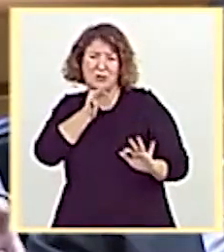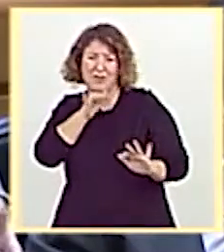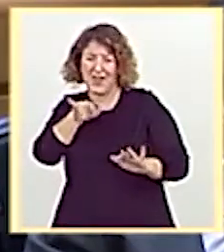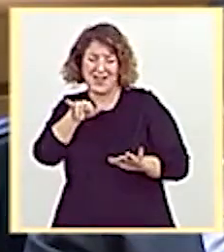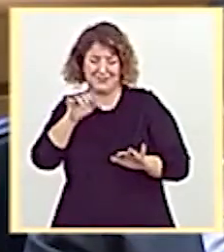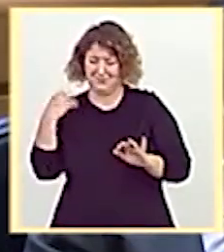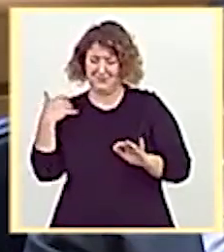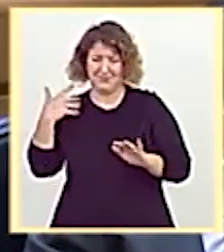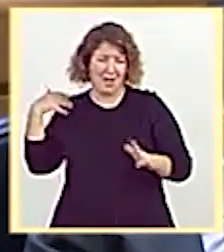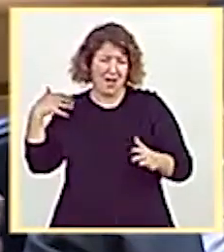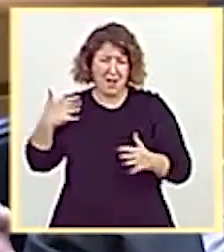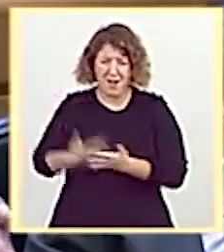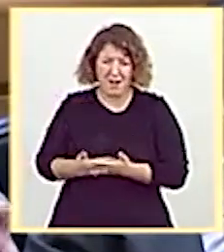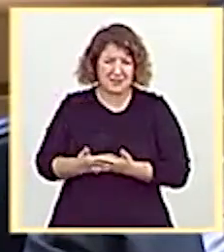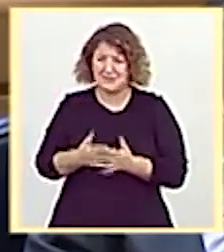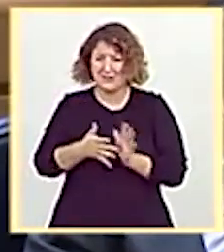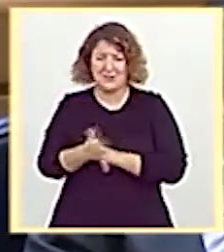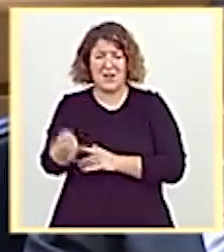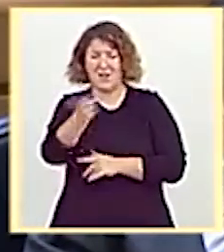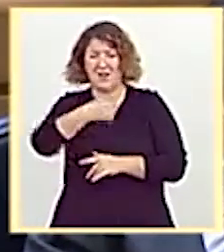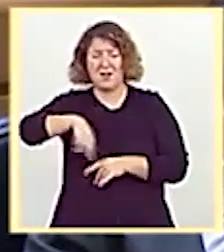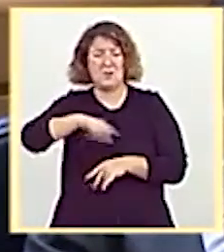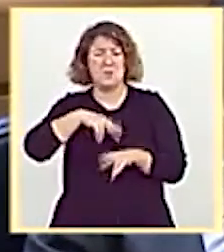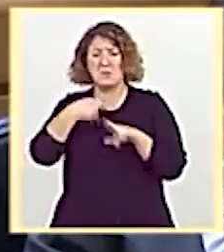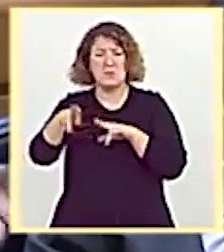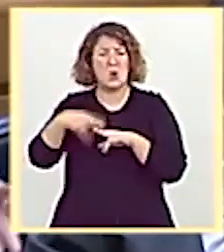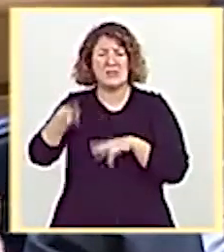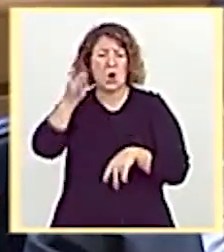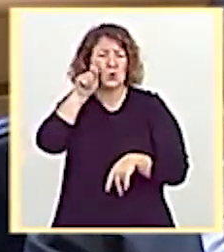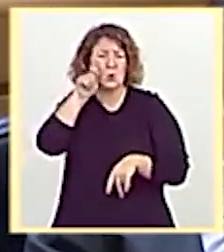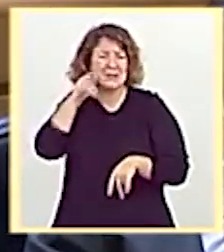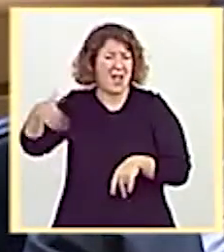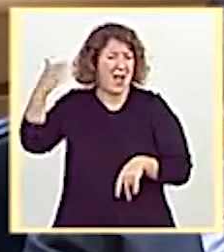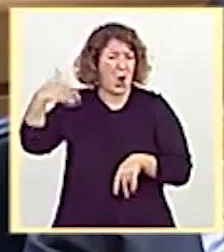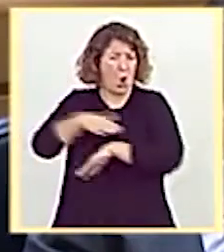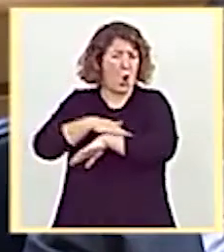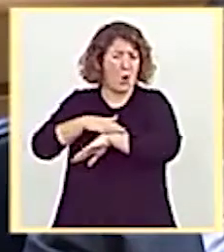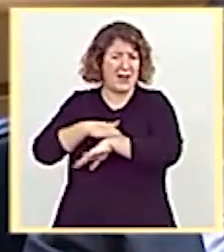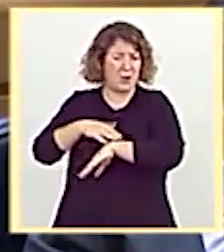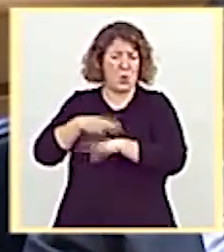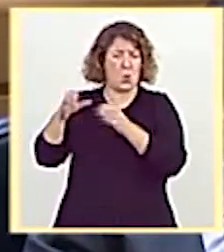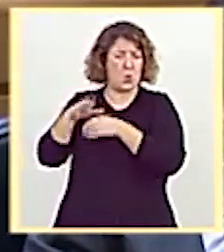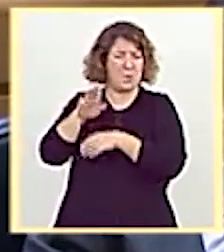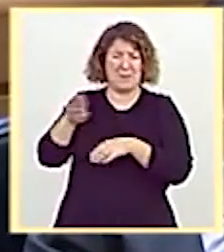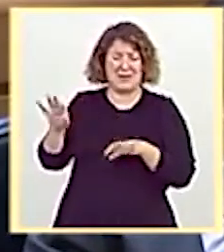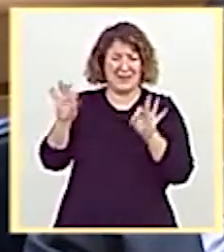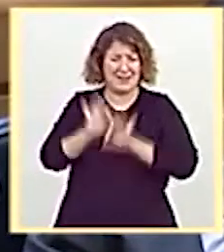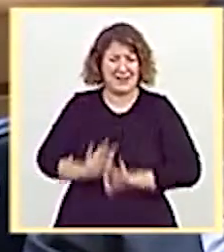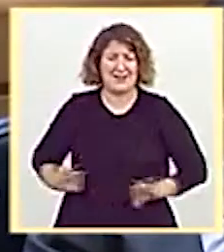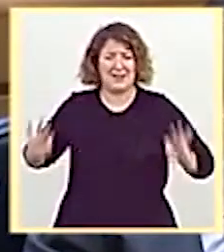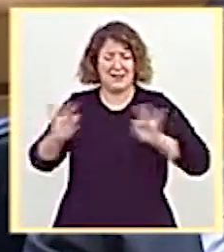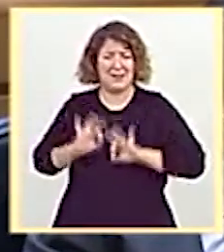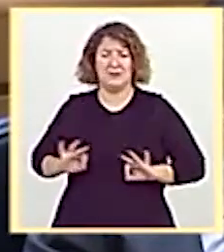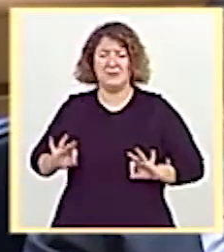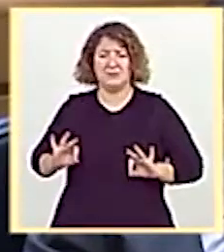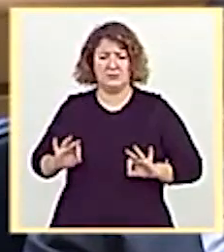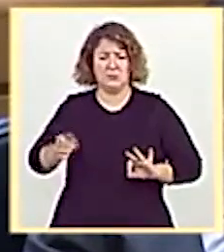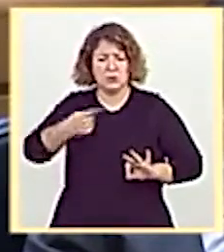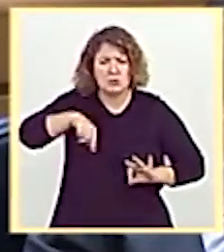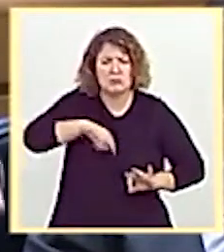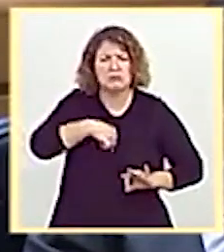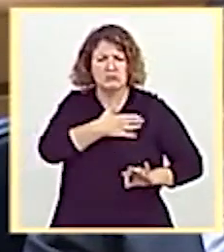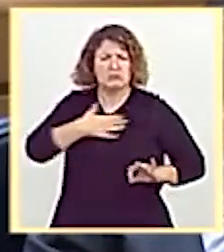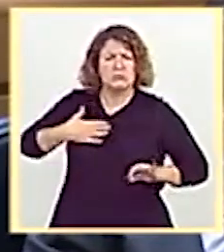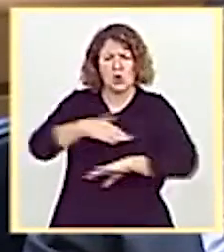lo que sin duda pone de manifiesto la ausencia de política turística por parte del anterior Gobierno del Partido Popular y que nosotros estamos